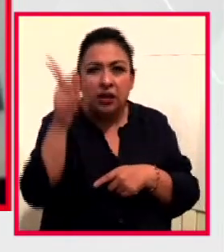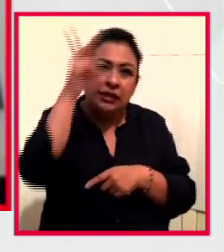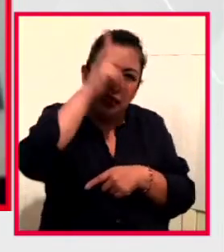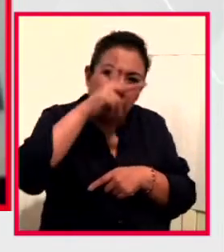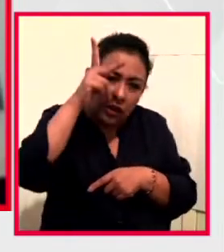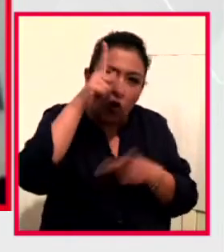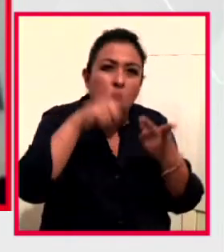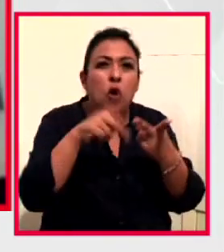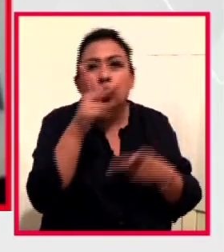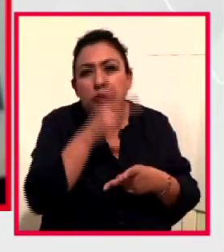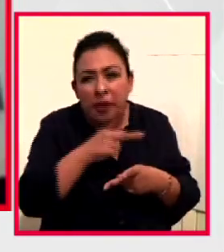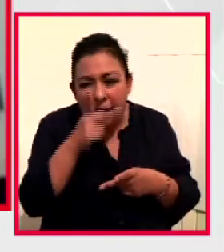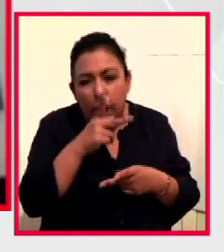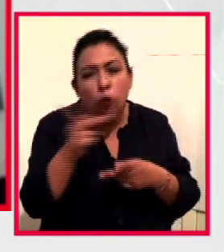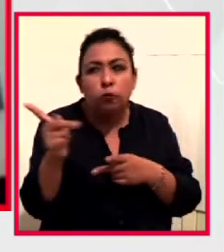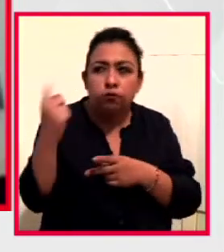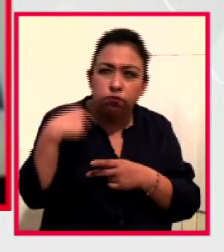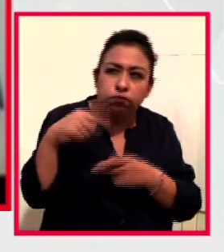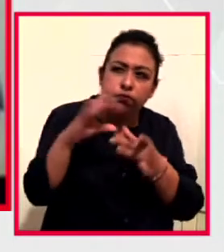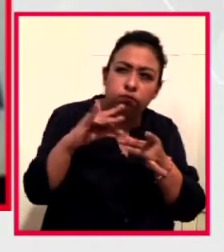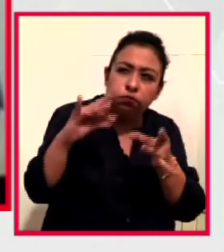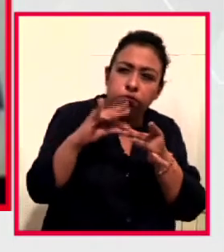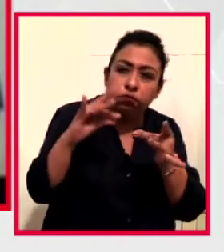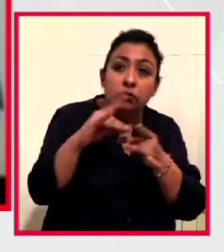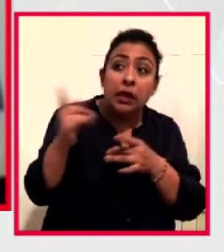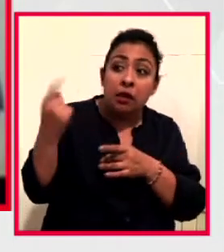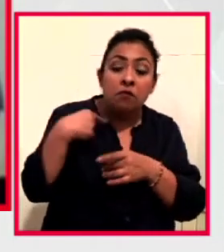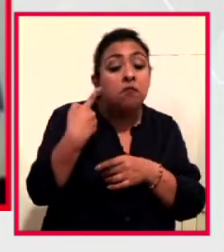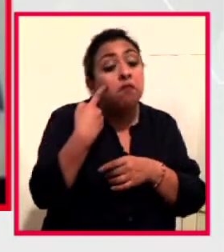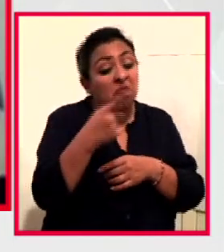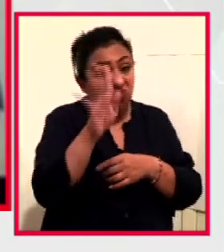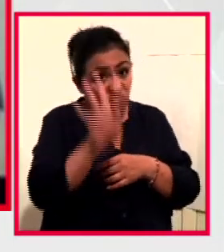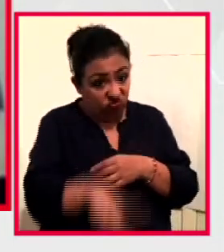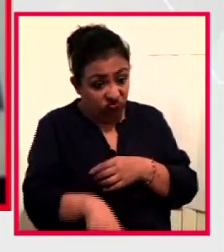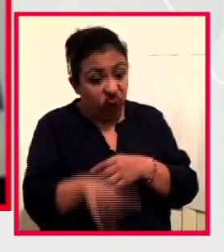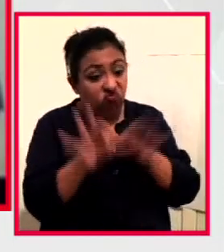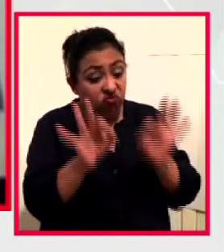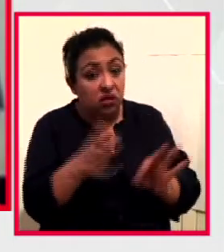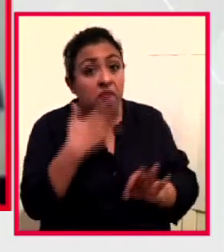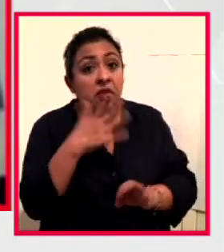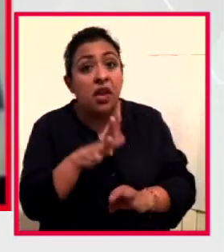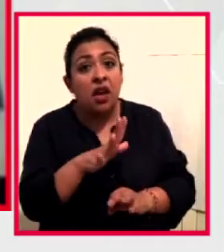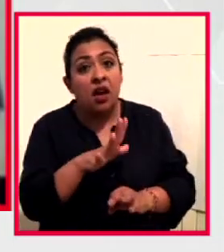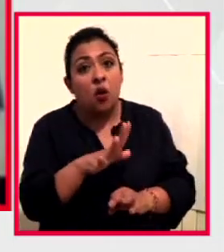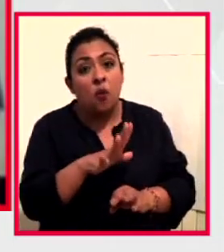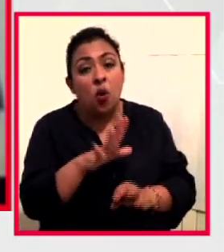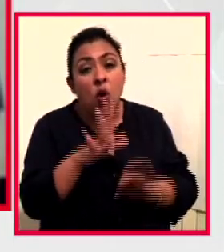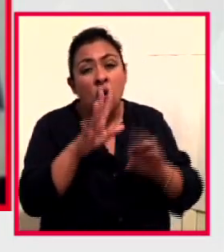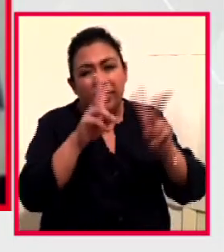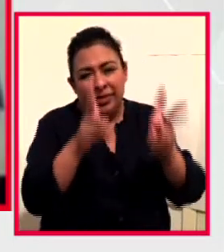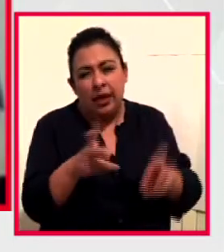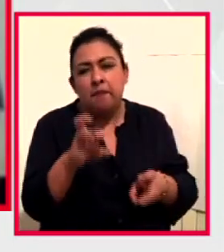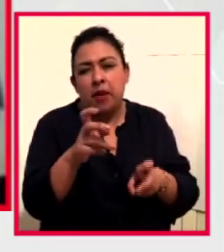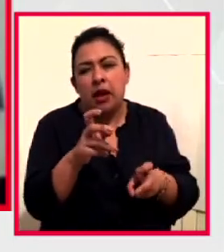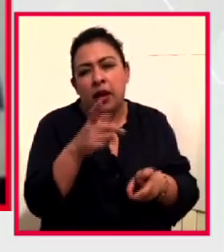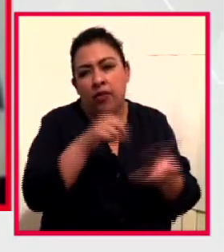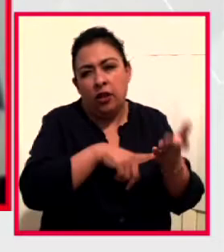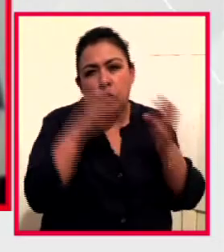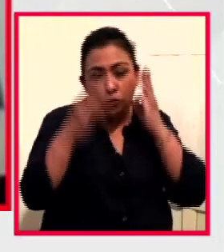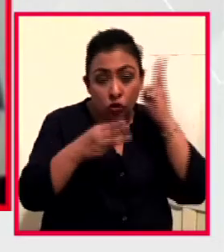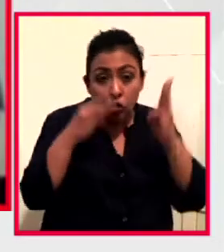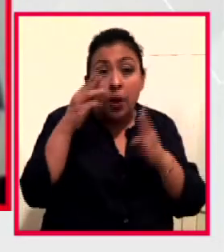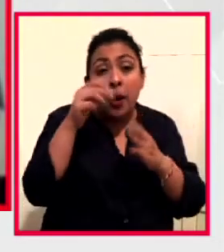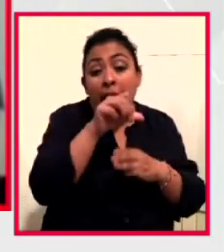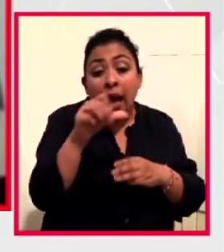pedagogos, que de alguna manera avalan la calidad de los contenidos de Papalota, que así como se desarrollan para